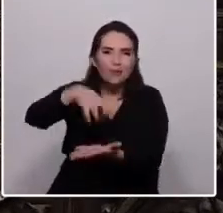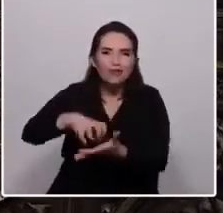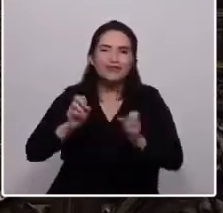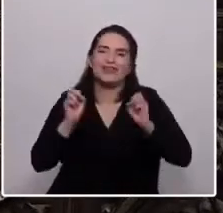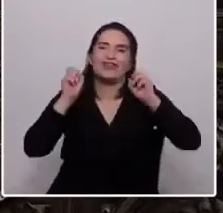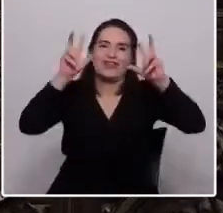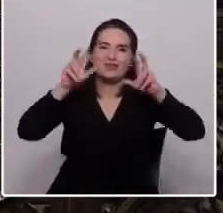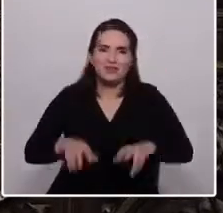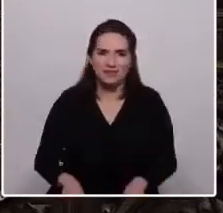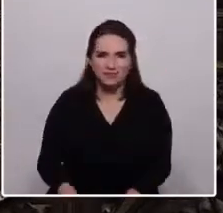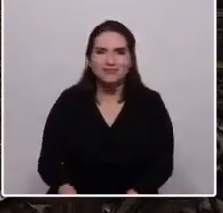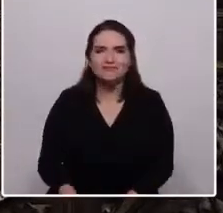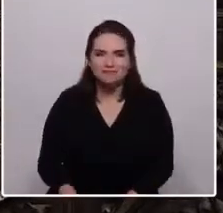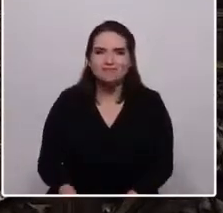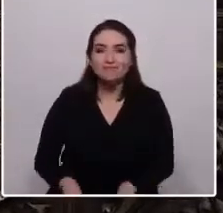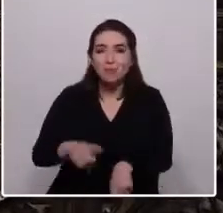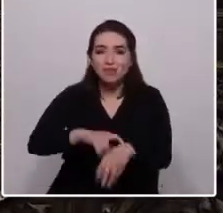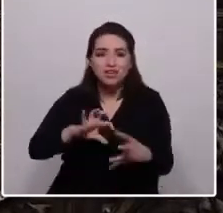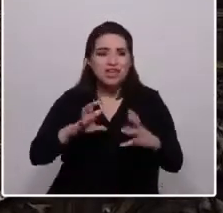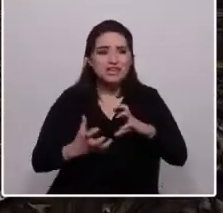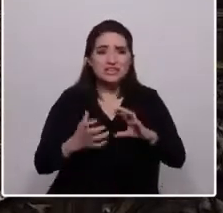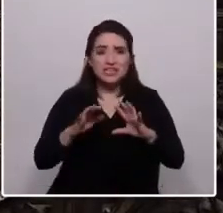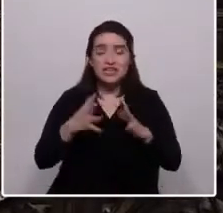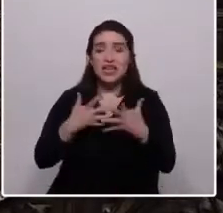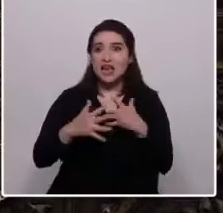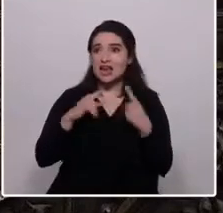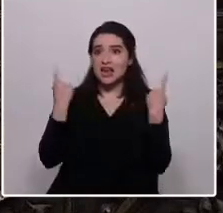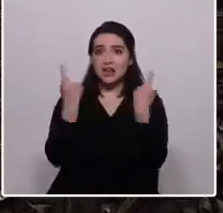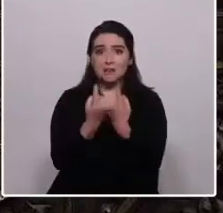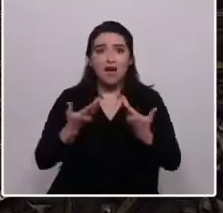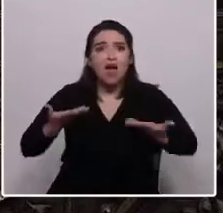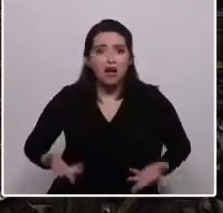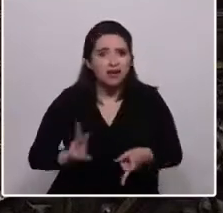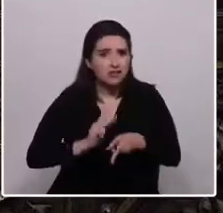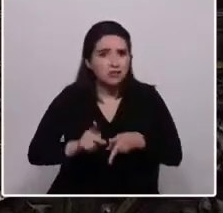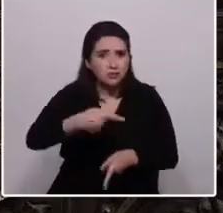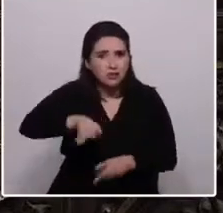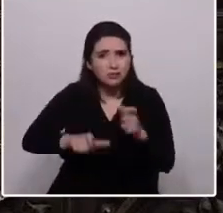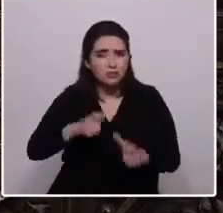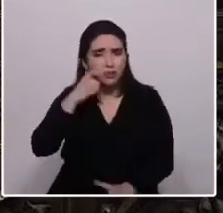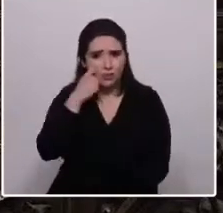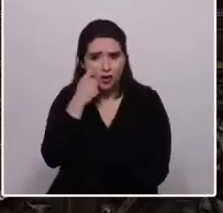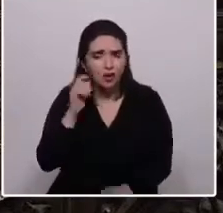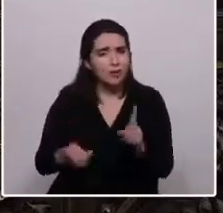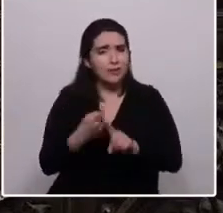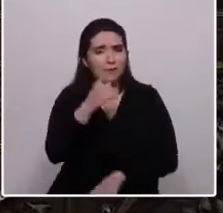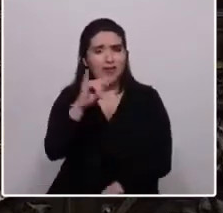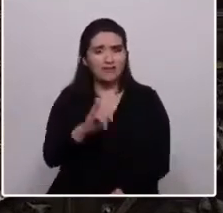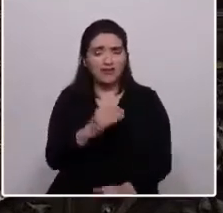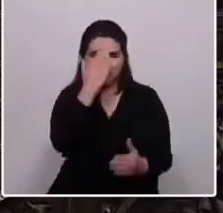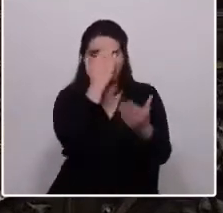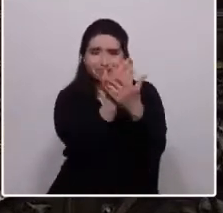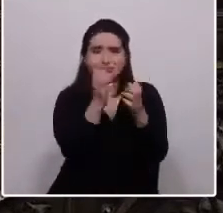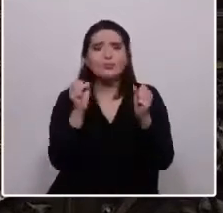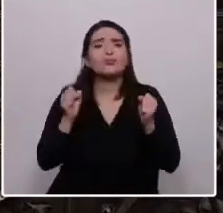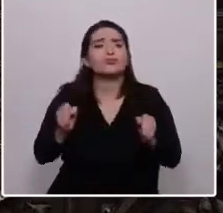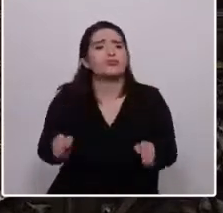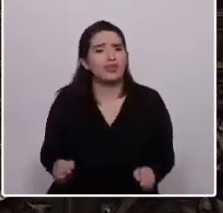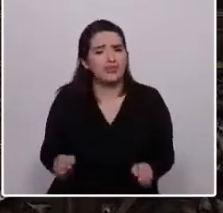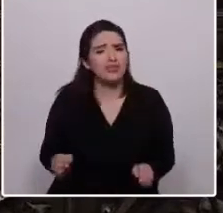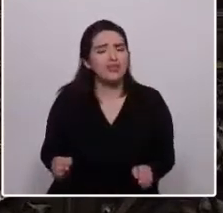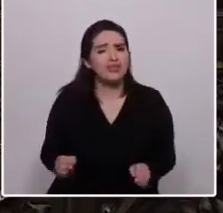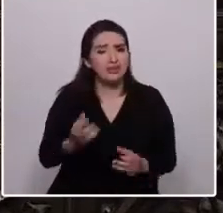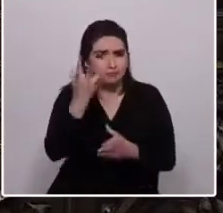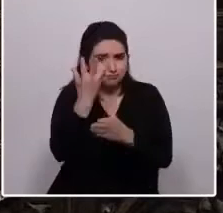porque en momentos de una crisis climática de la que somos autores y que por primera vez nos enfrenta a la posibilidad cierta de nuestra propia